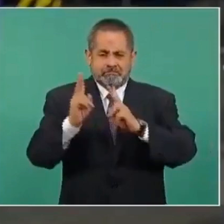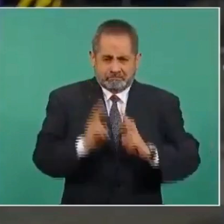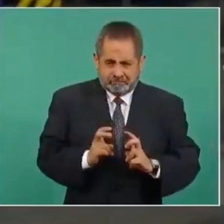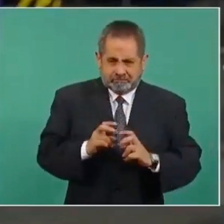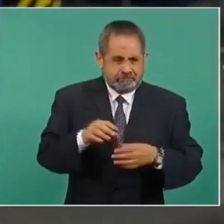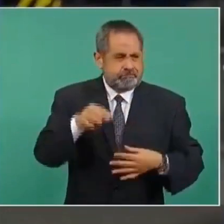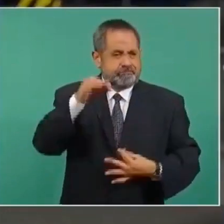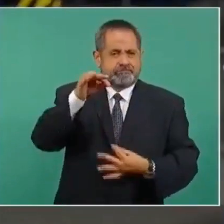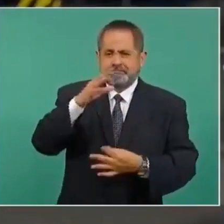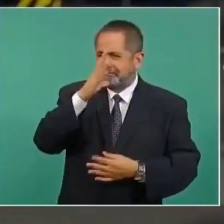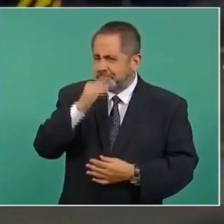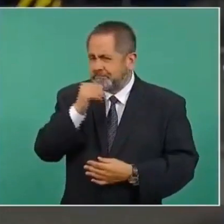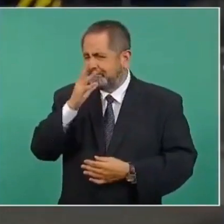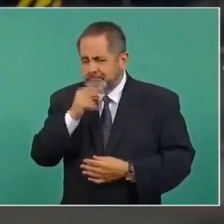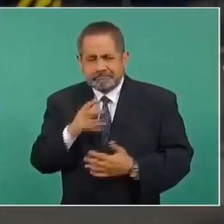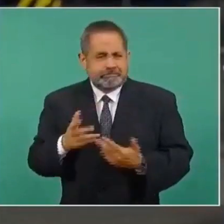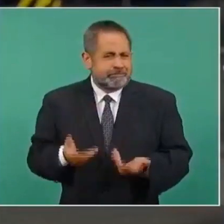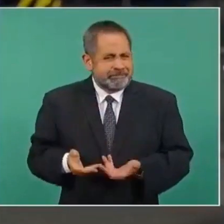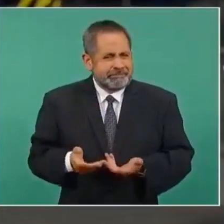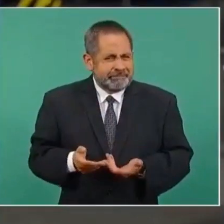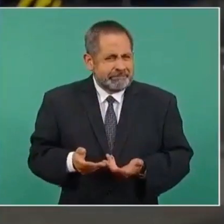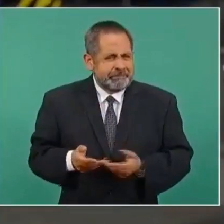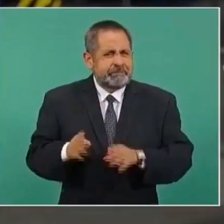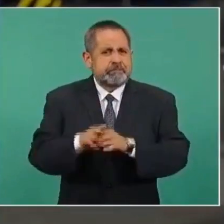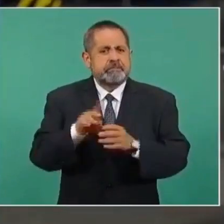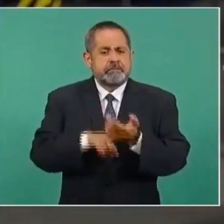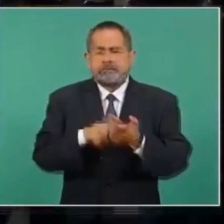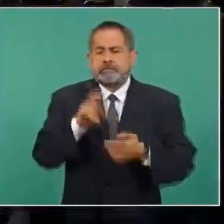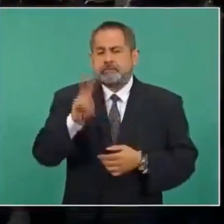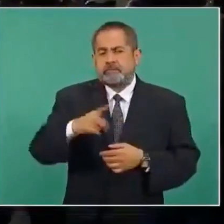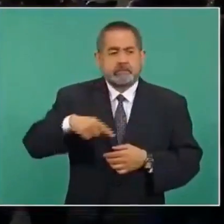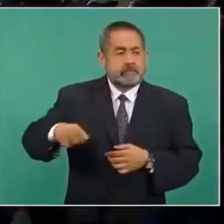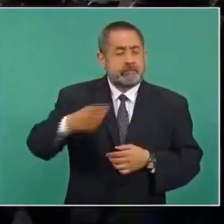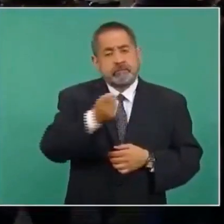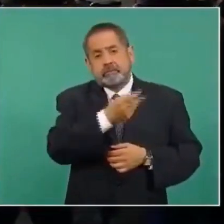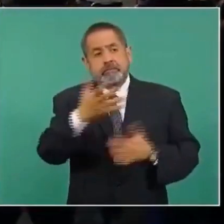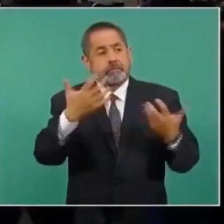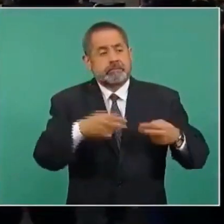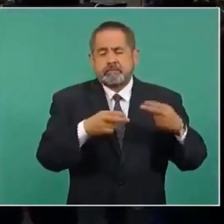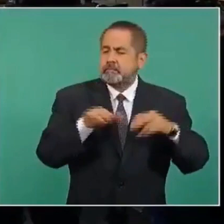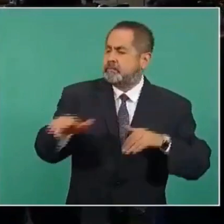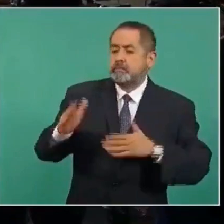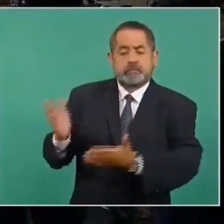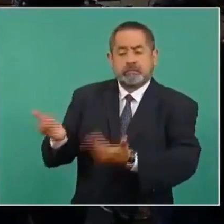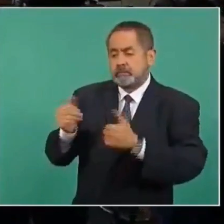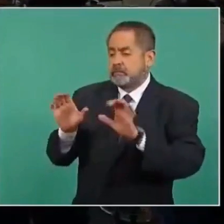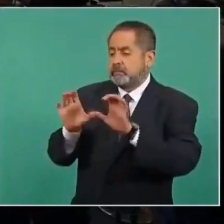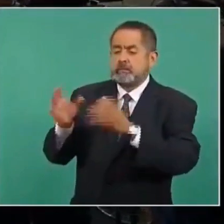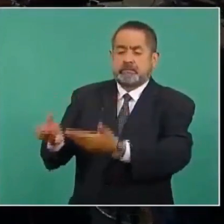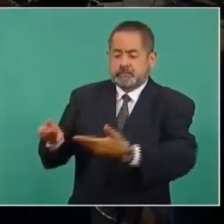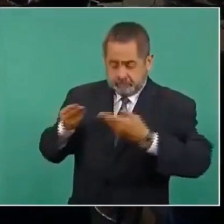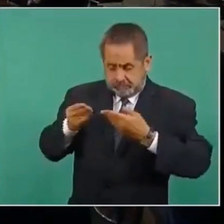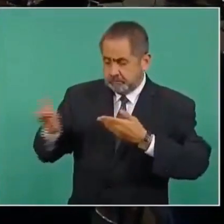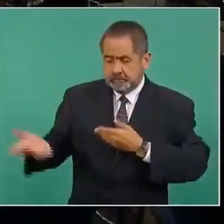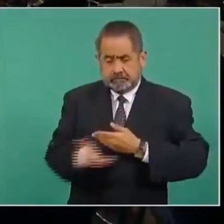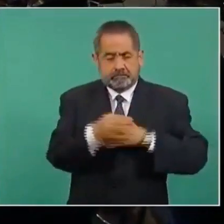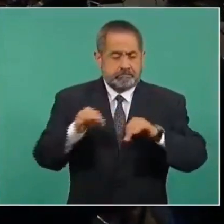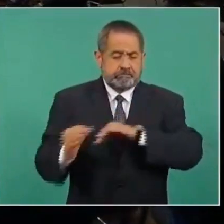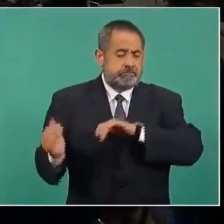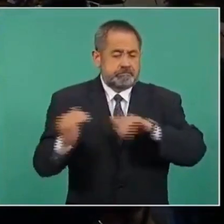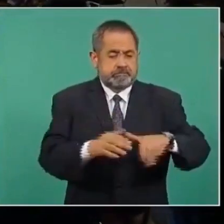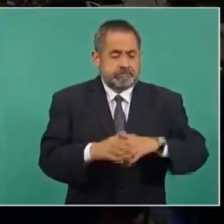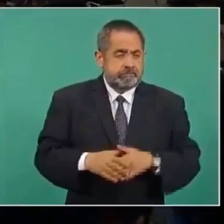podido descargar. Y esto es un requisito que han estado pidiendo las empresas para poder volver a trabajar de manera